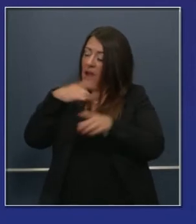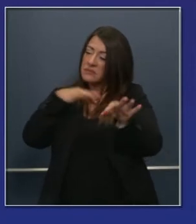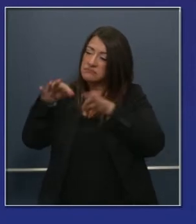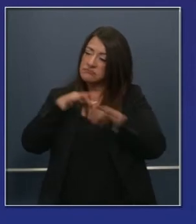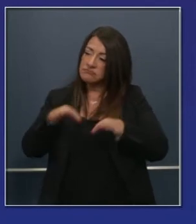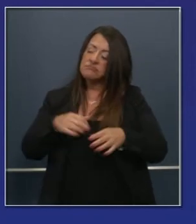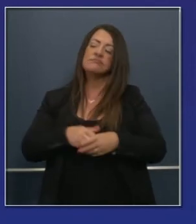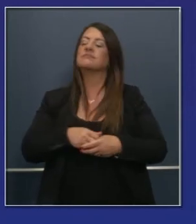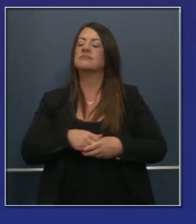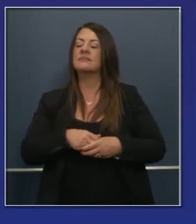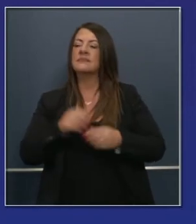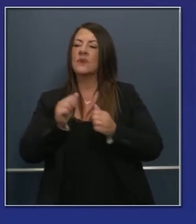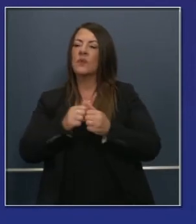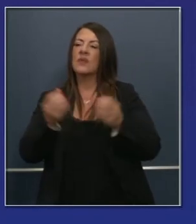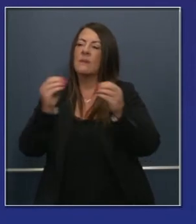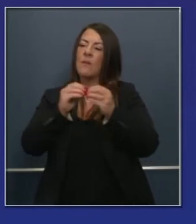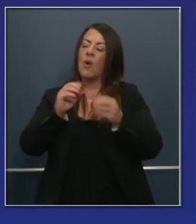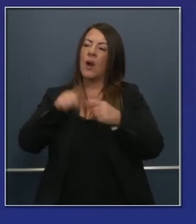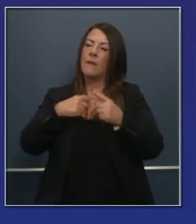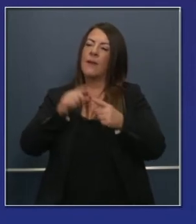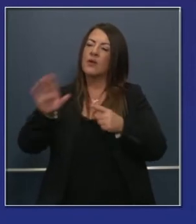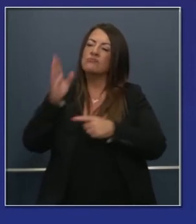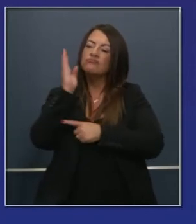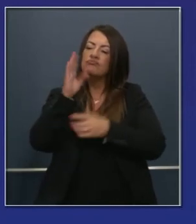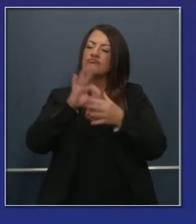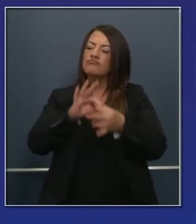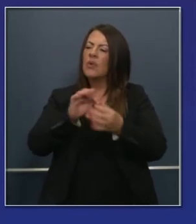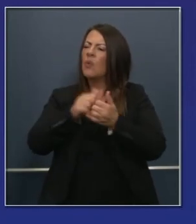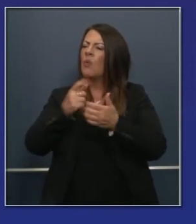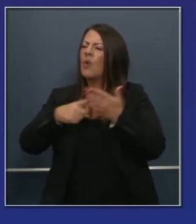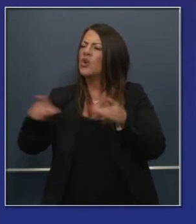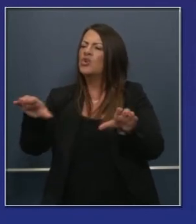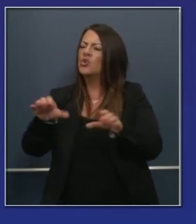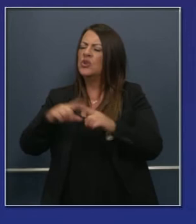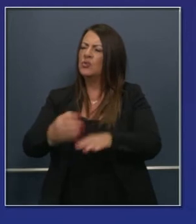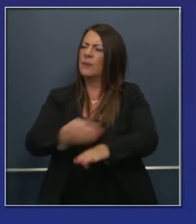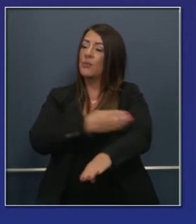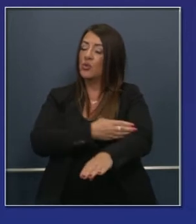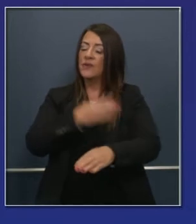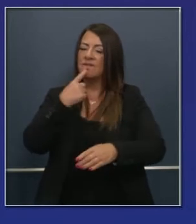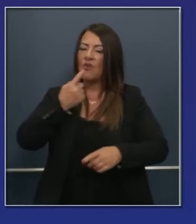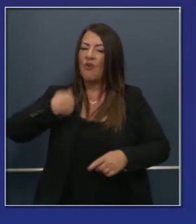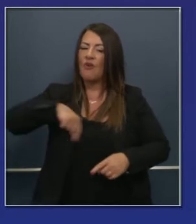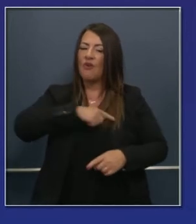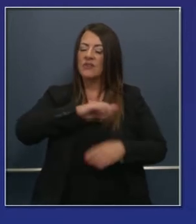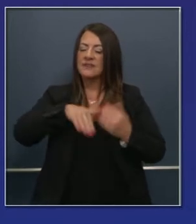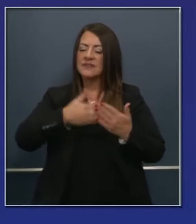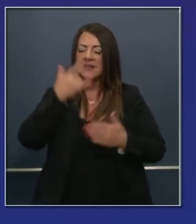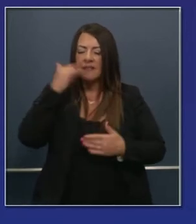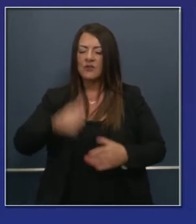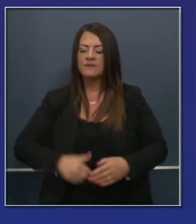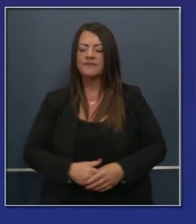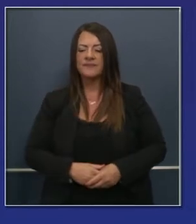un poco acerca de eso después de hablar de tu presentación más amplia en cuanto al trabajo que haces a nivel local. Adelante.